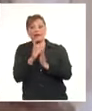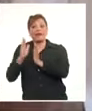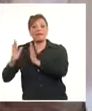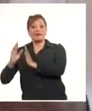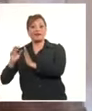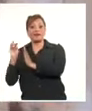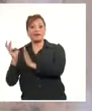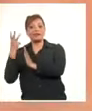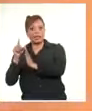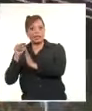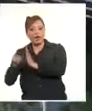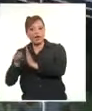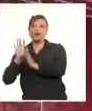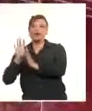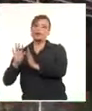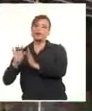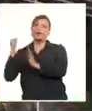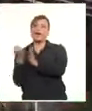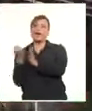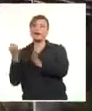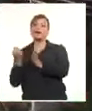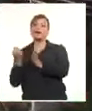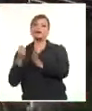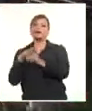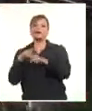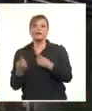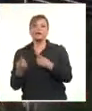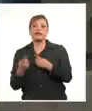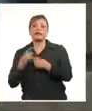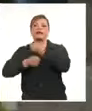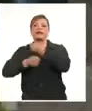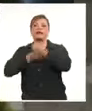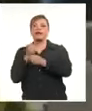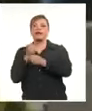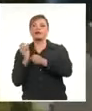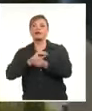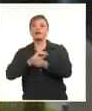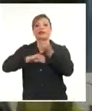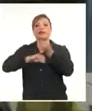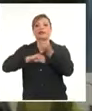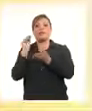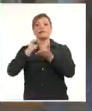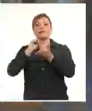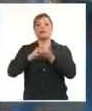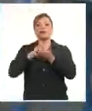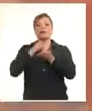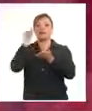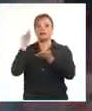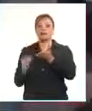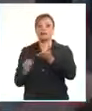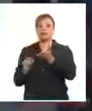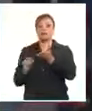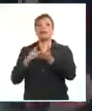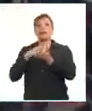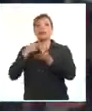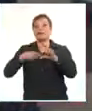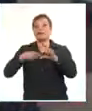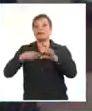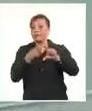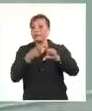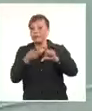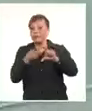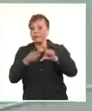por la aprobación del uso, de la aplicación del implante en los seres humanos. Este aparato regulador